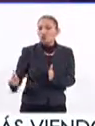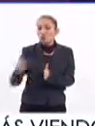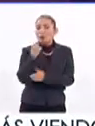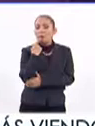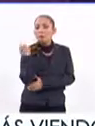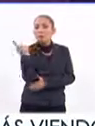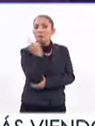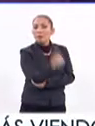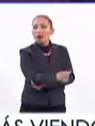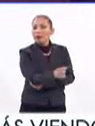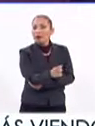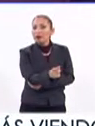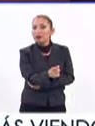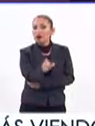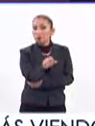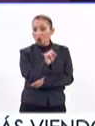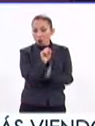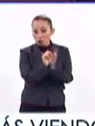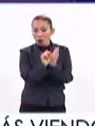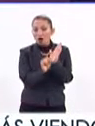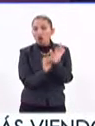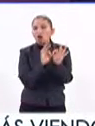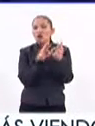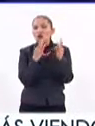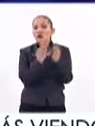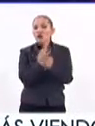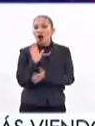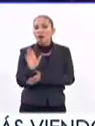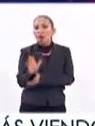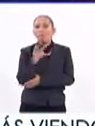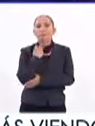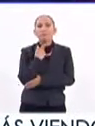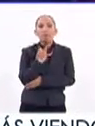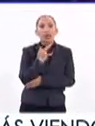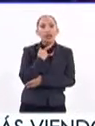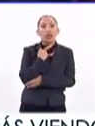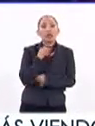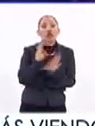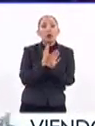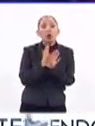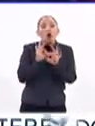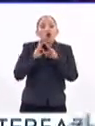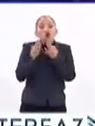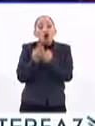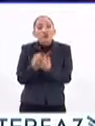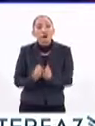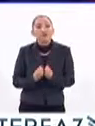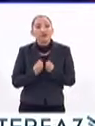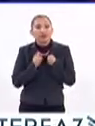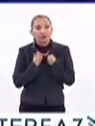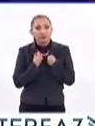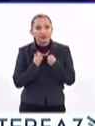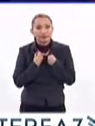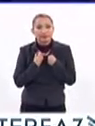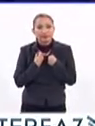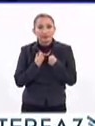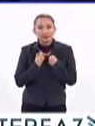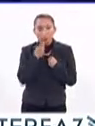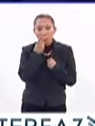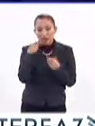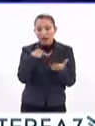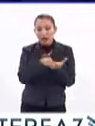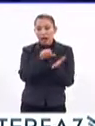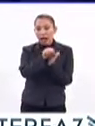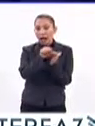sistema político y como forma de vida, como lo